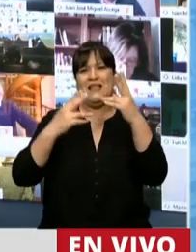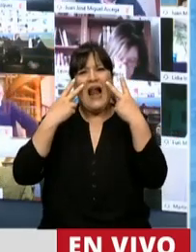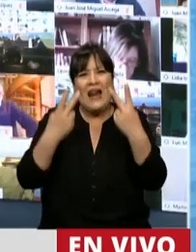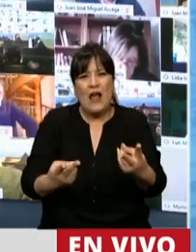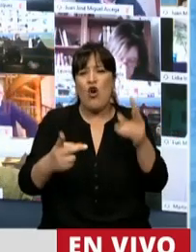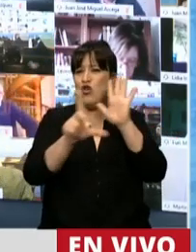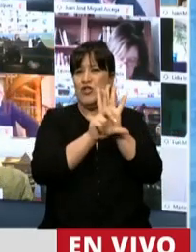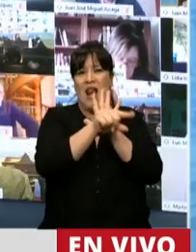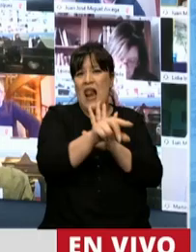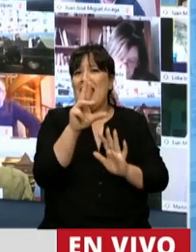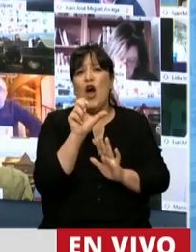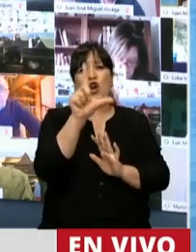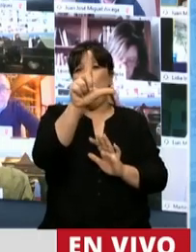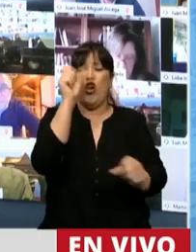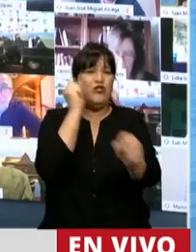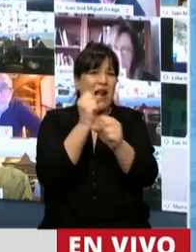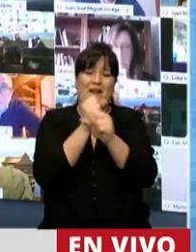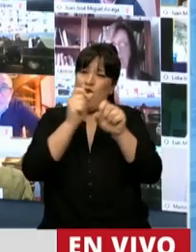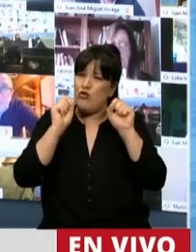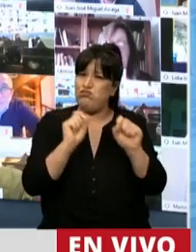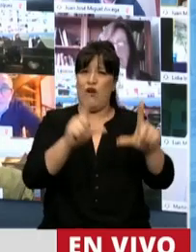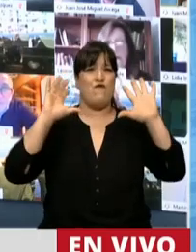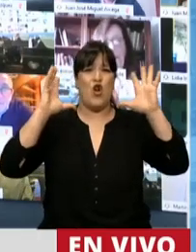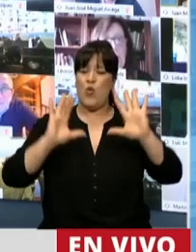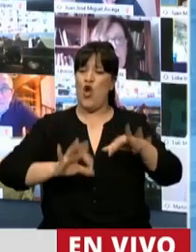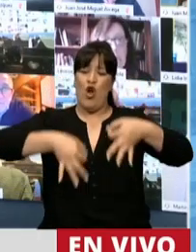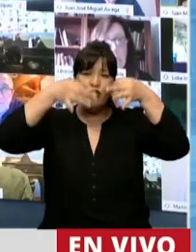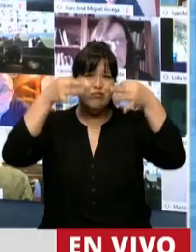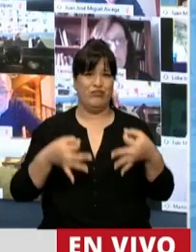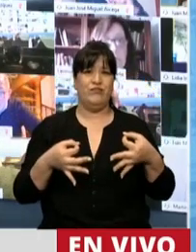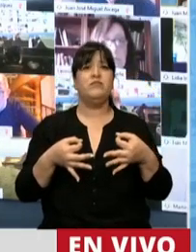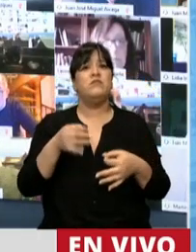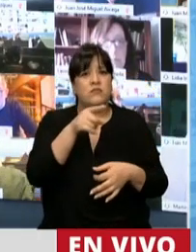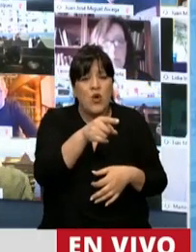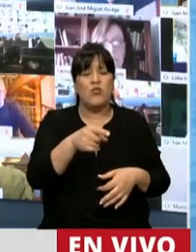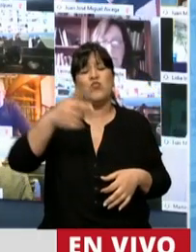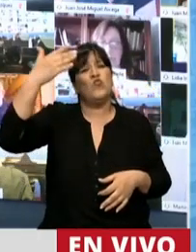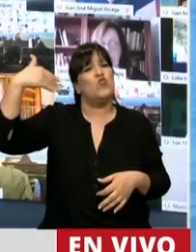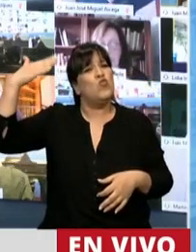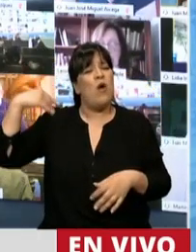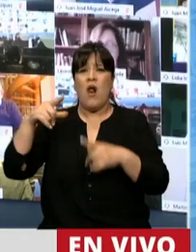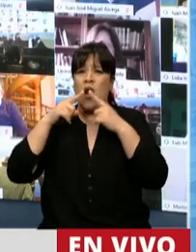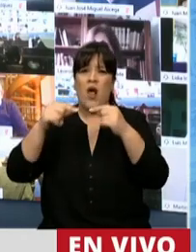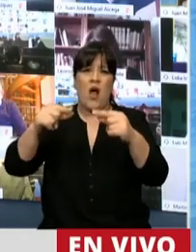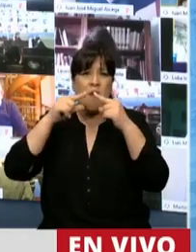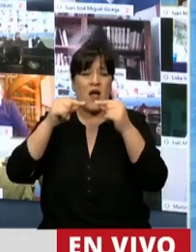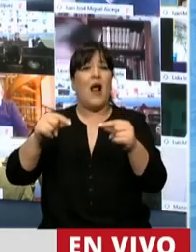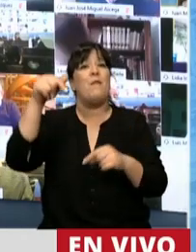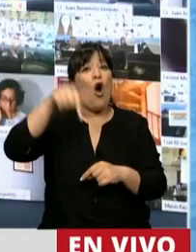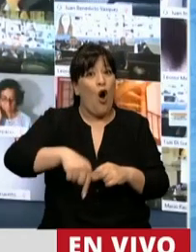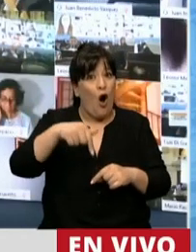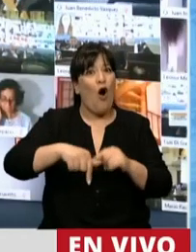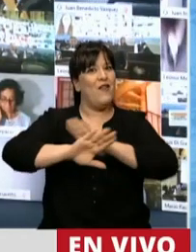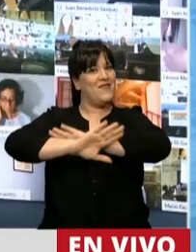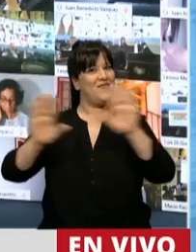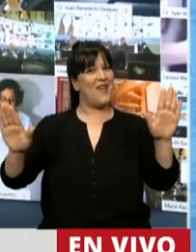claramente viene a darle jerarquía a una profesión que trata de hace mucho tiempo que la está reclamando. Por eso creo